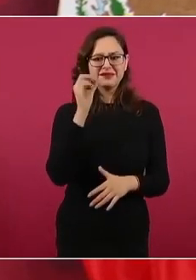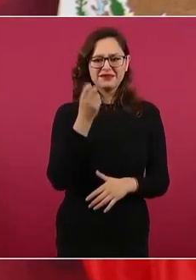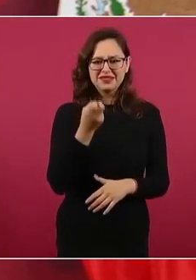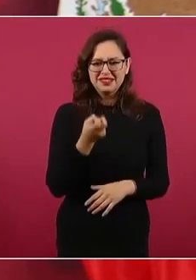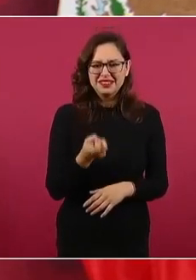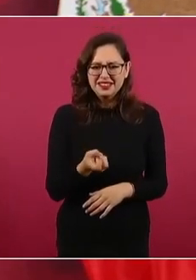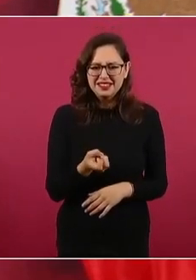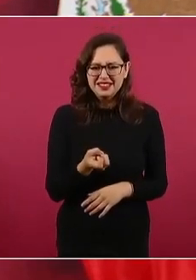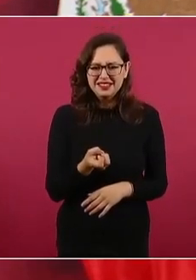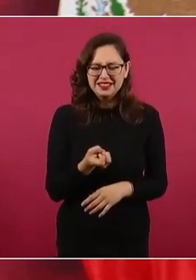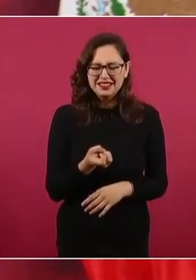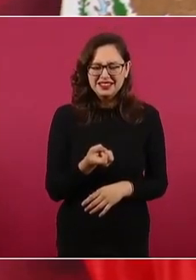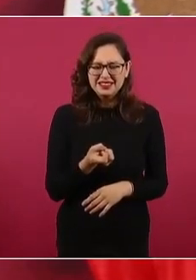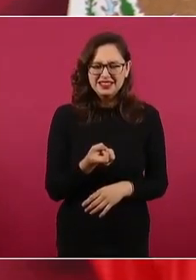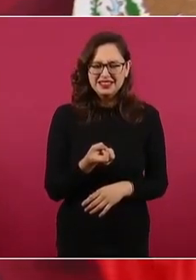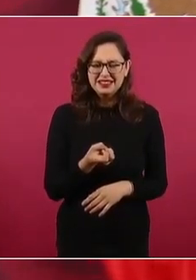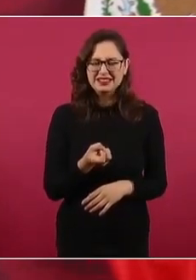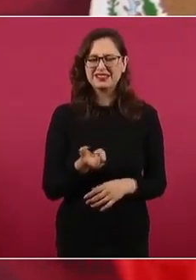además